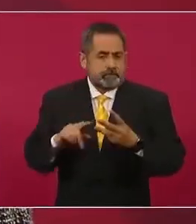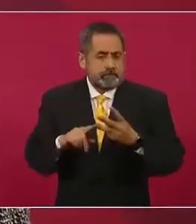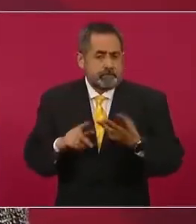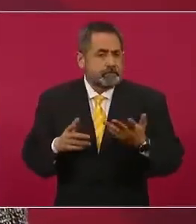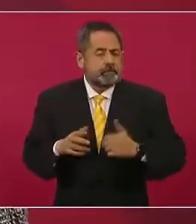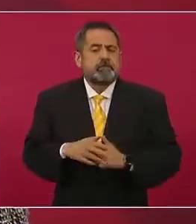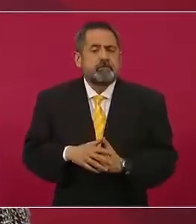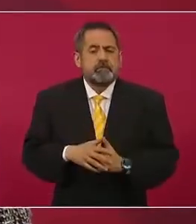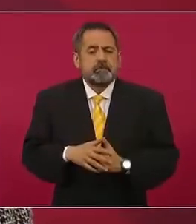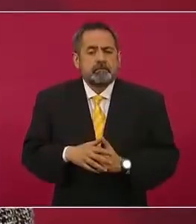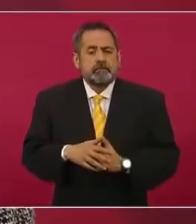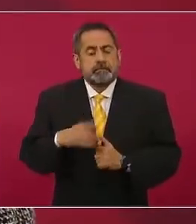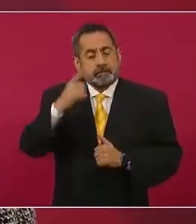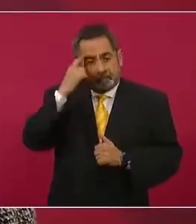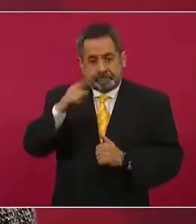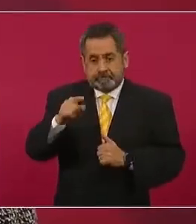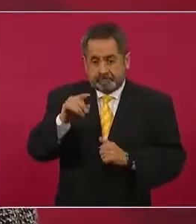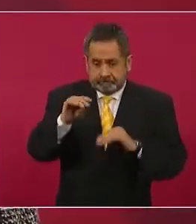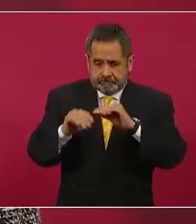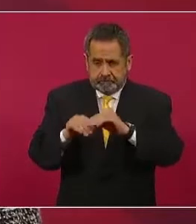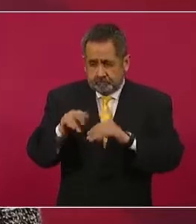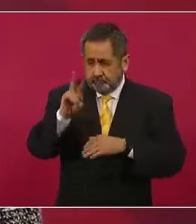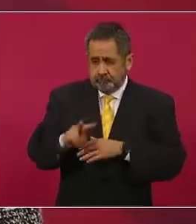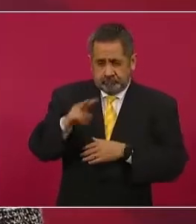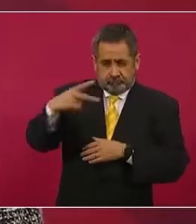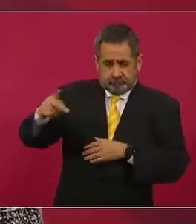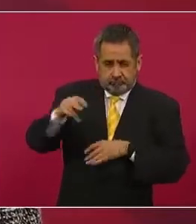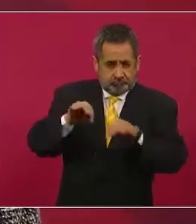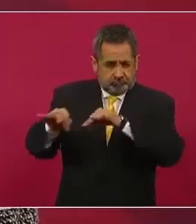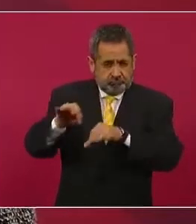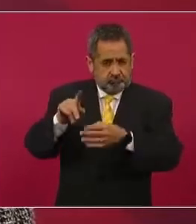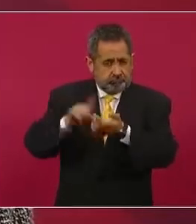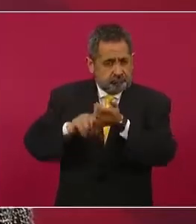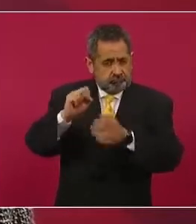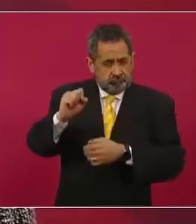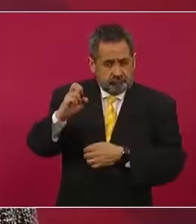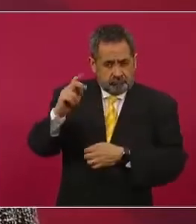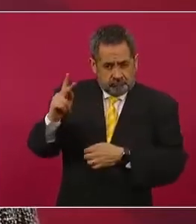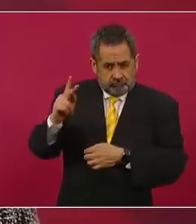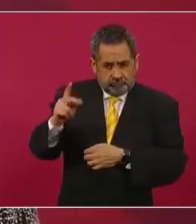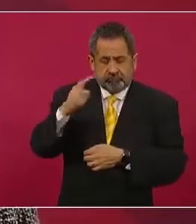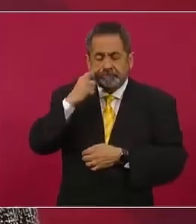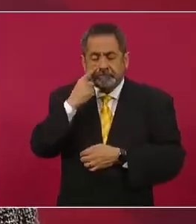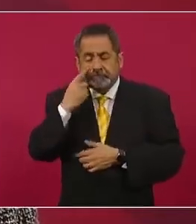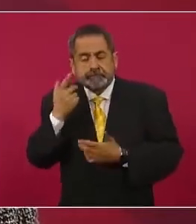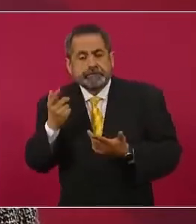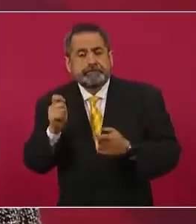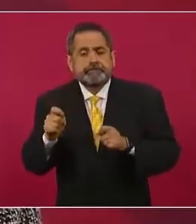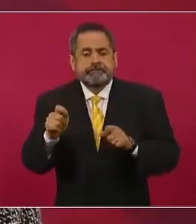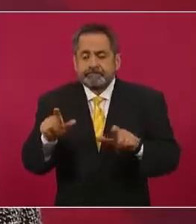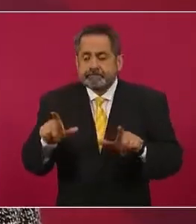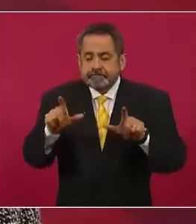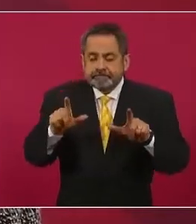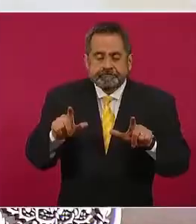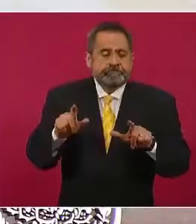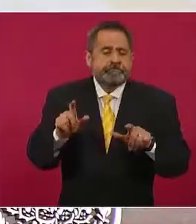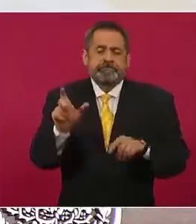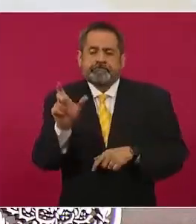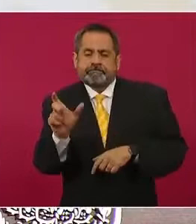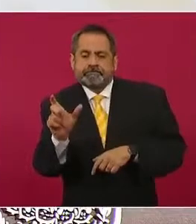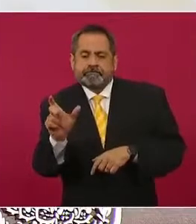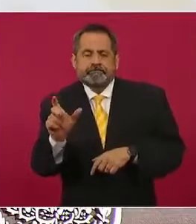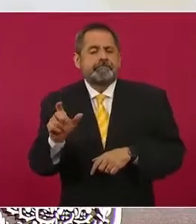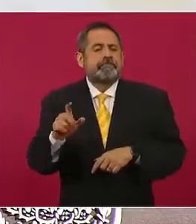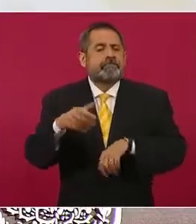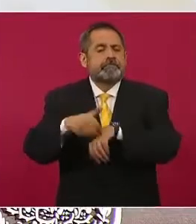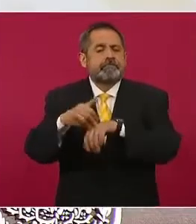documentos para que elaboran, que acrediten su trabajo en el sector educativo, ahí estamos pidiendo alguna identificación con clave de